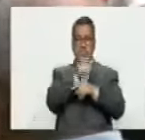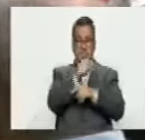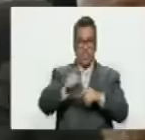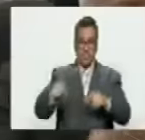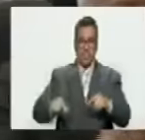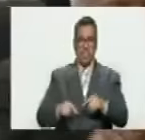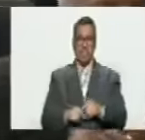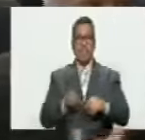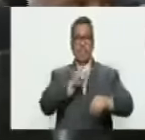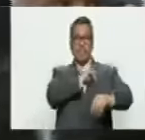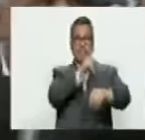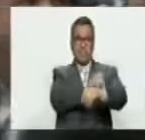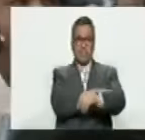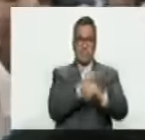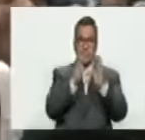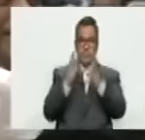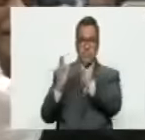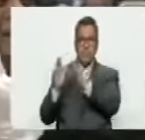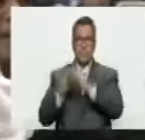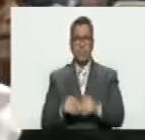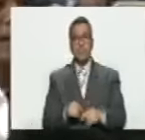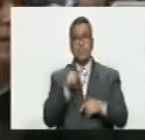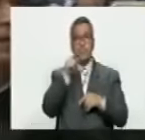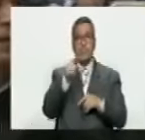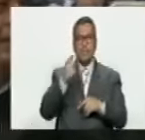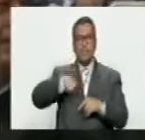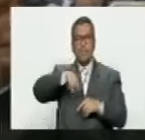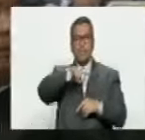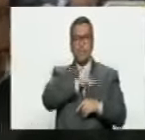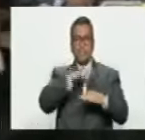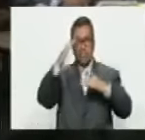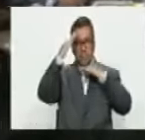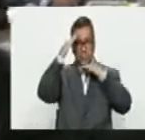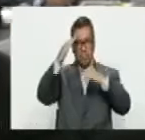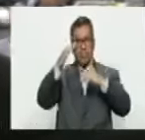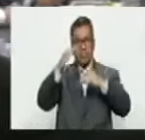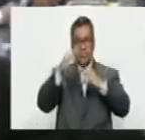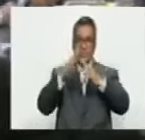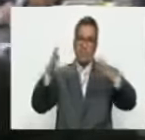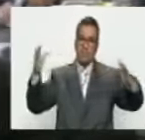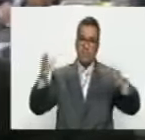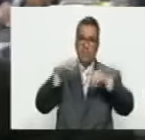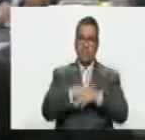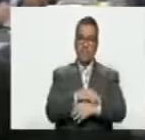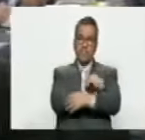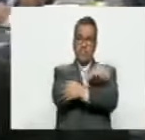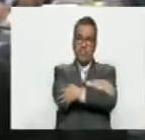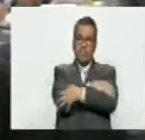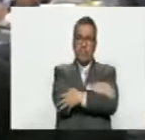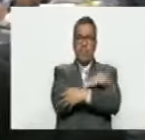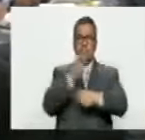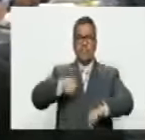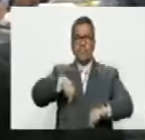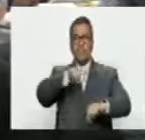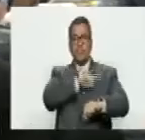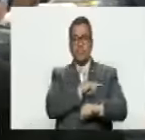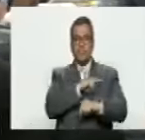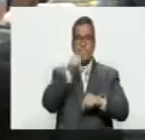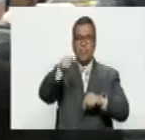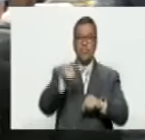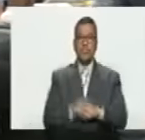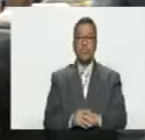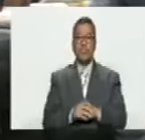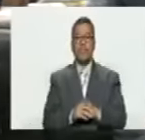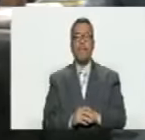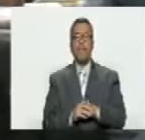al poder popular organizado y sobre todo nuestro saludo inmenso, nuestro abrazo a nuestro candidato